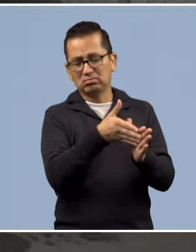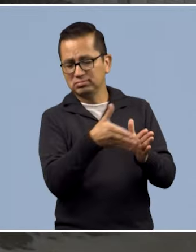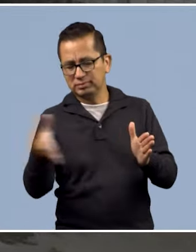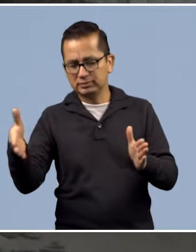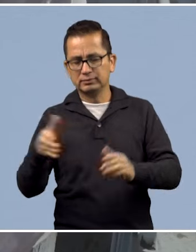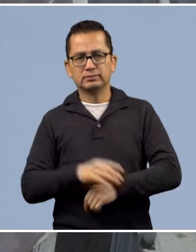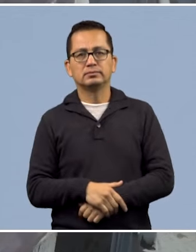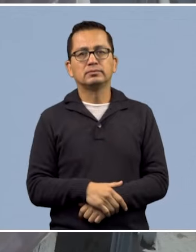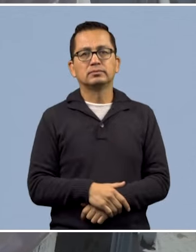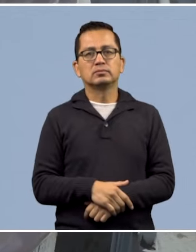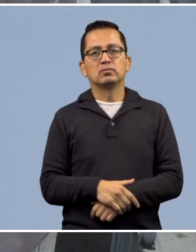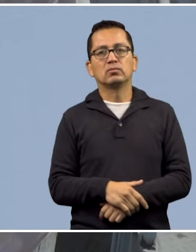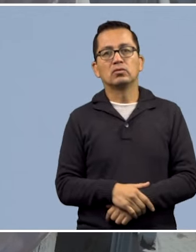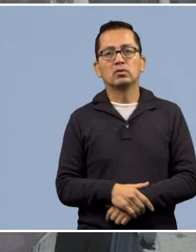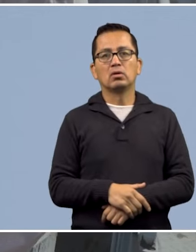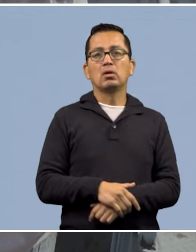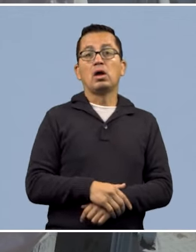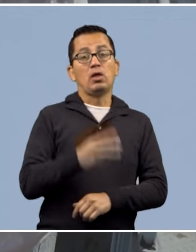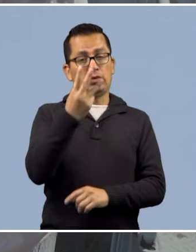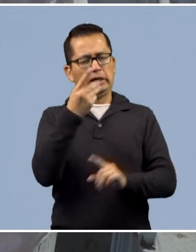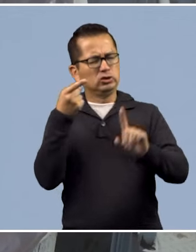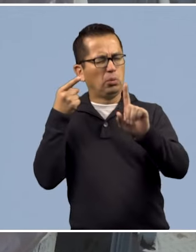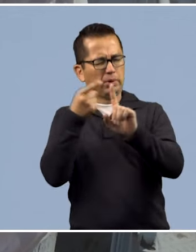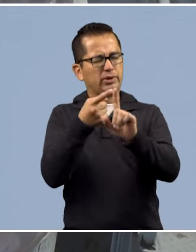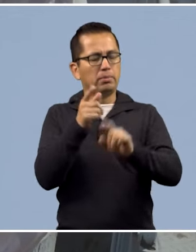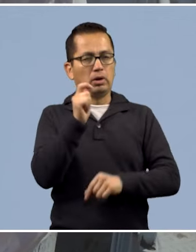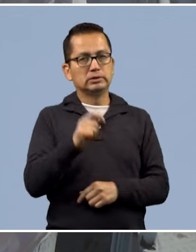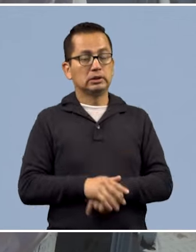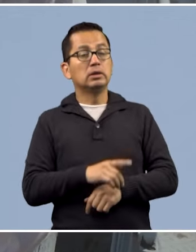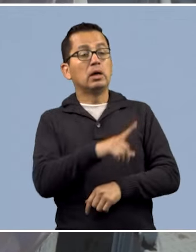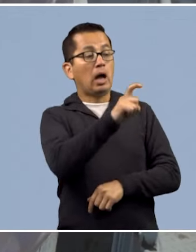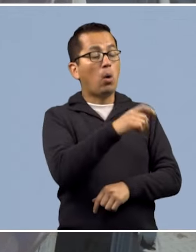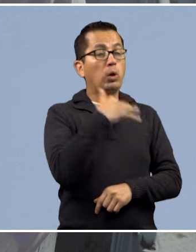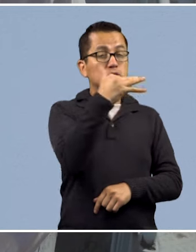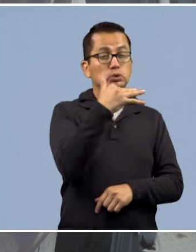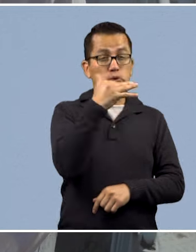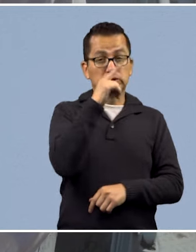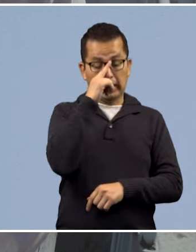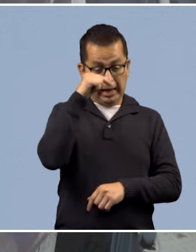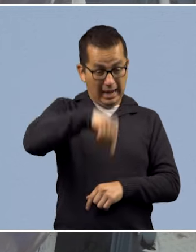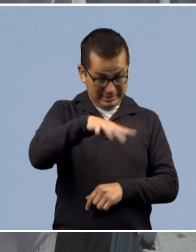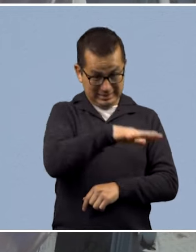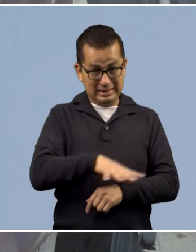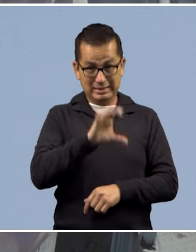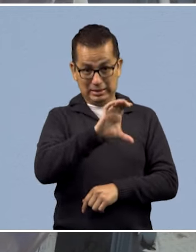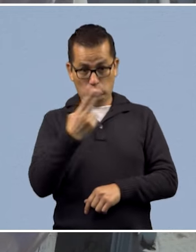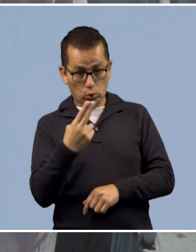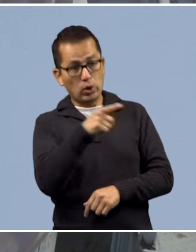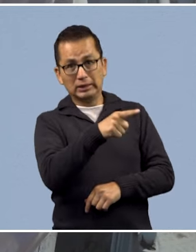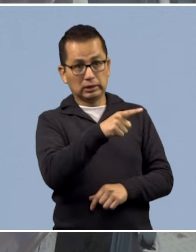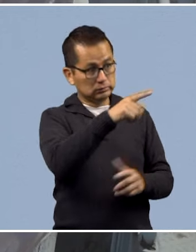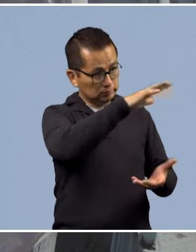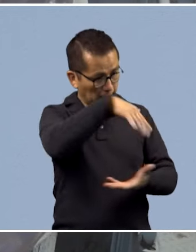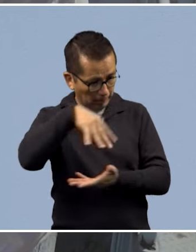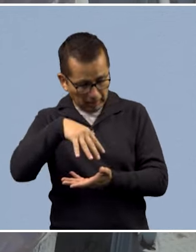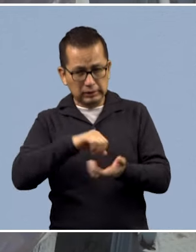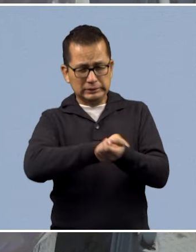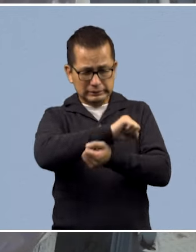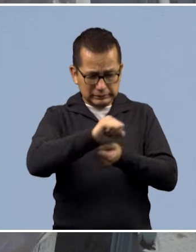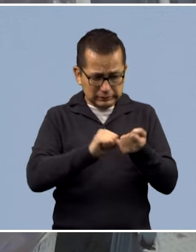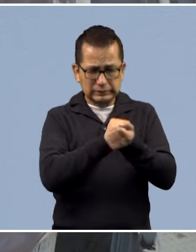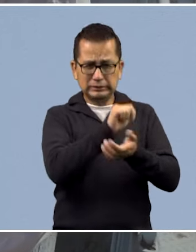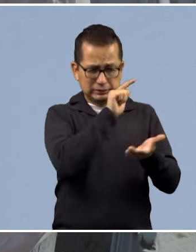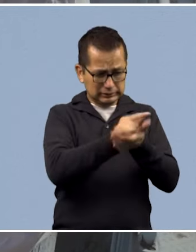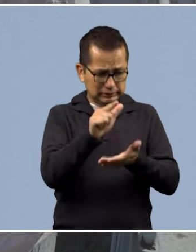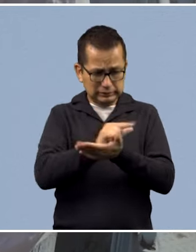Bajo tres objetivos, uno de ellos fue el de tratar las aguas residuales que se generan en la Ciudad Universitaria para el